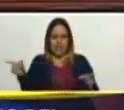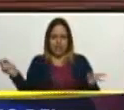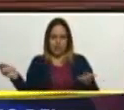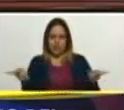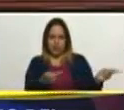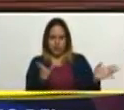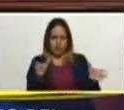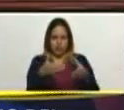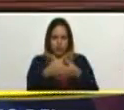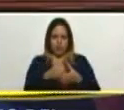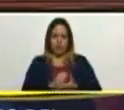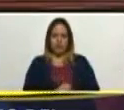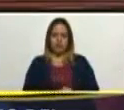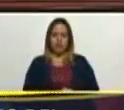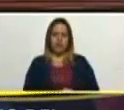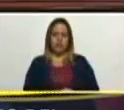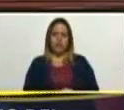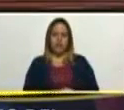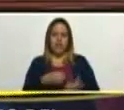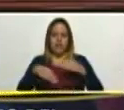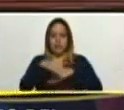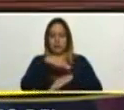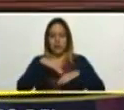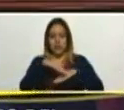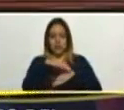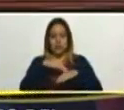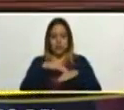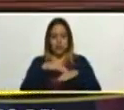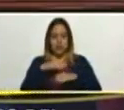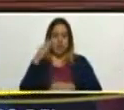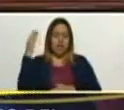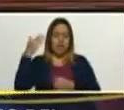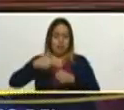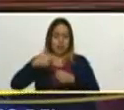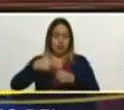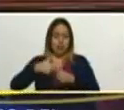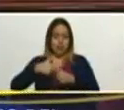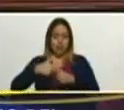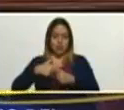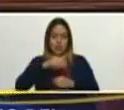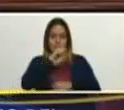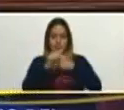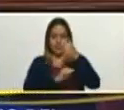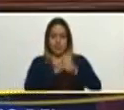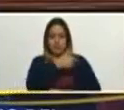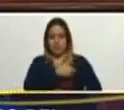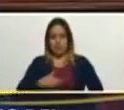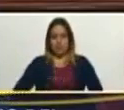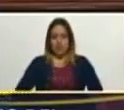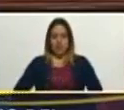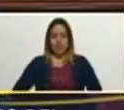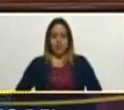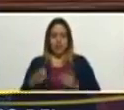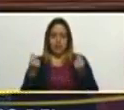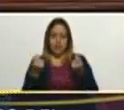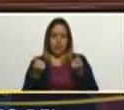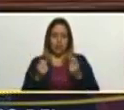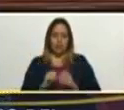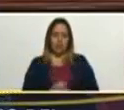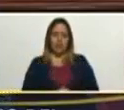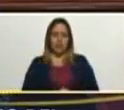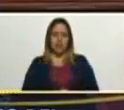el ministro de petróleo y vicepresidente sectorial para la economía,